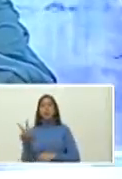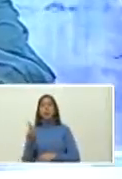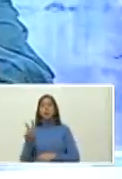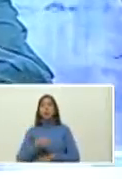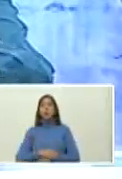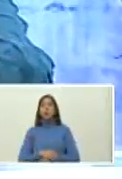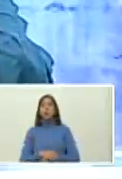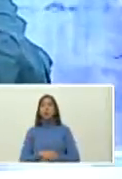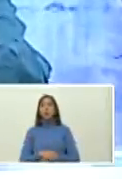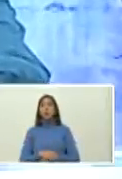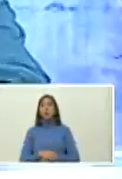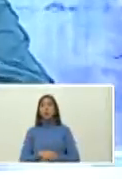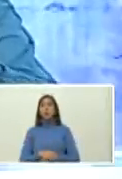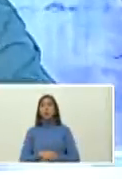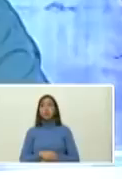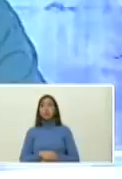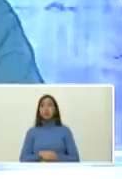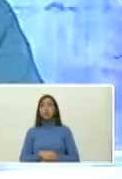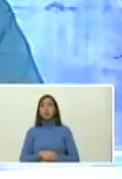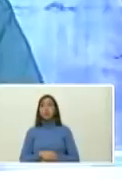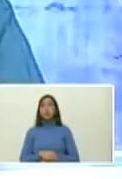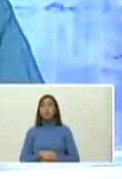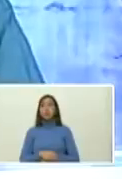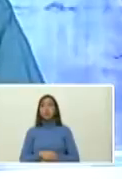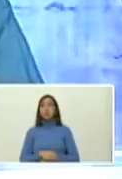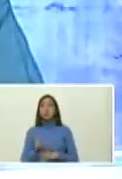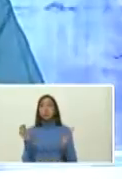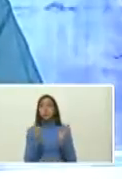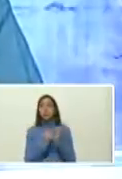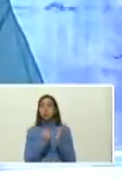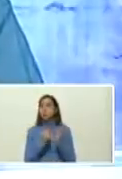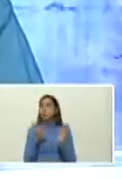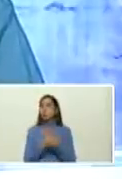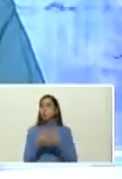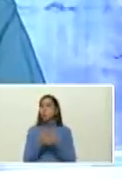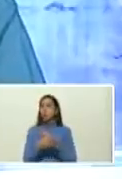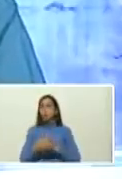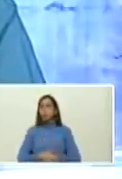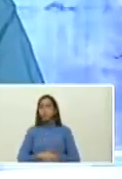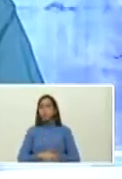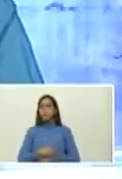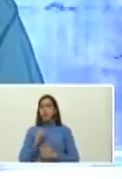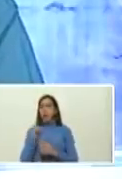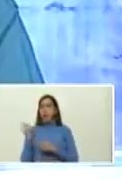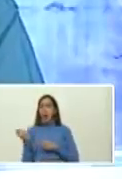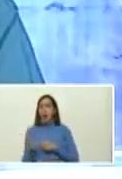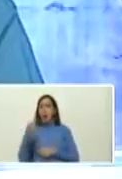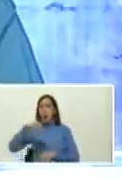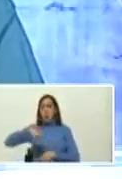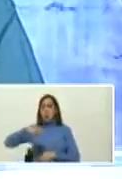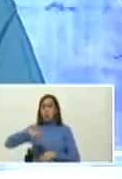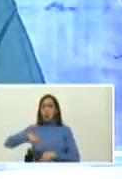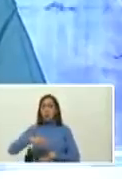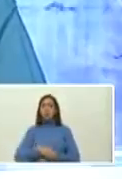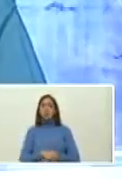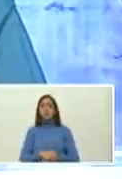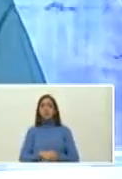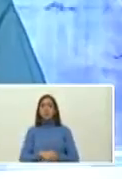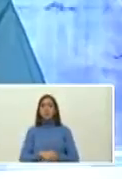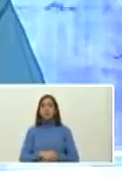Jorge Marquez quien va encabezando la tabla de la liga de béisbol profesional de Venezuela